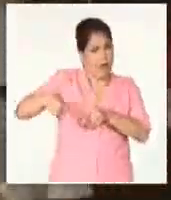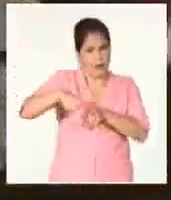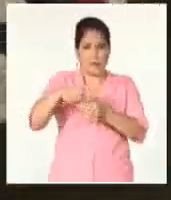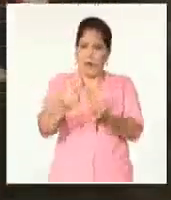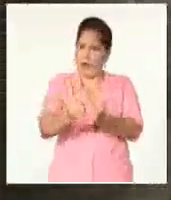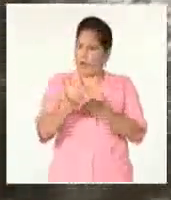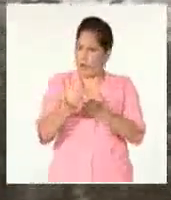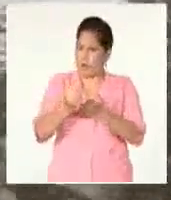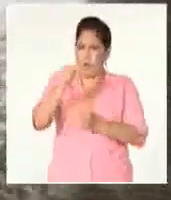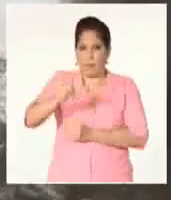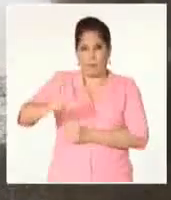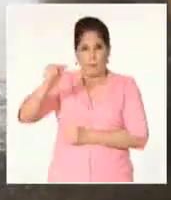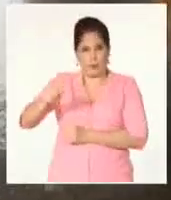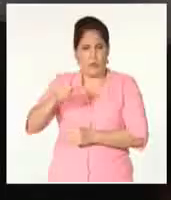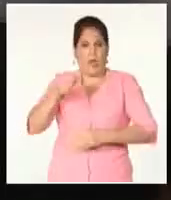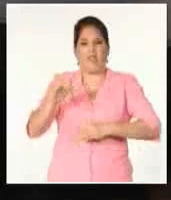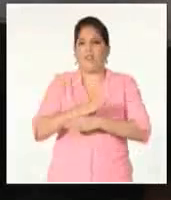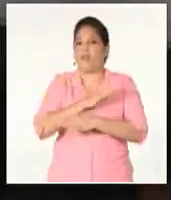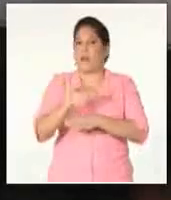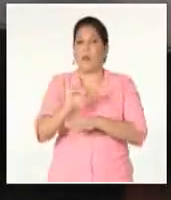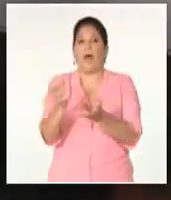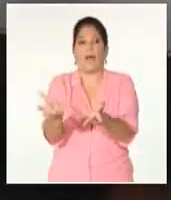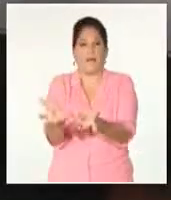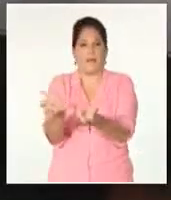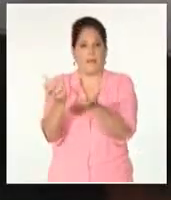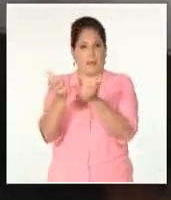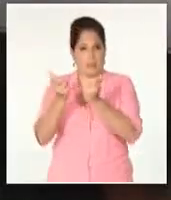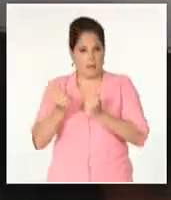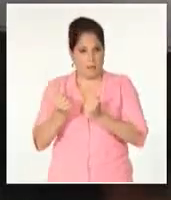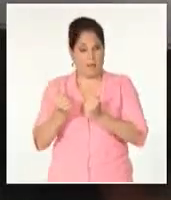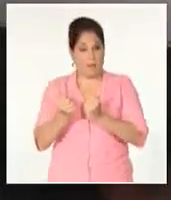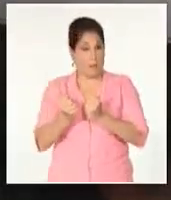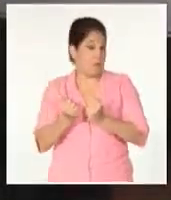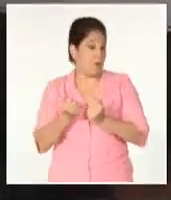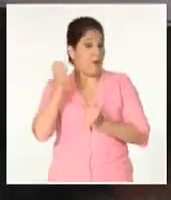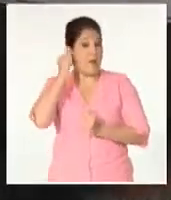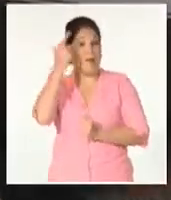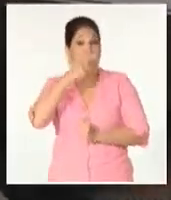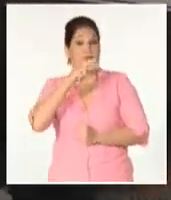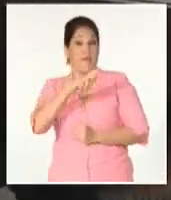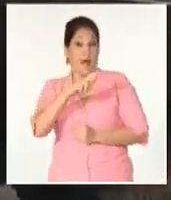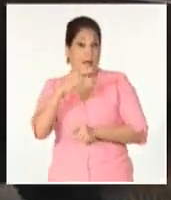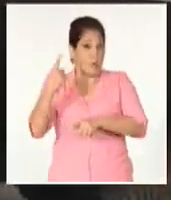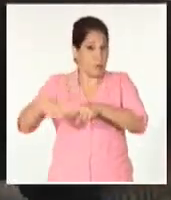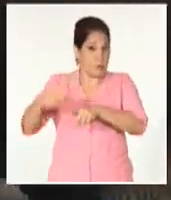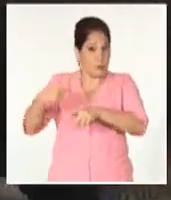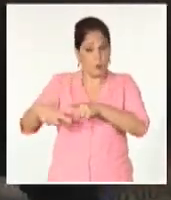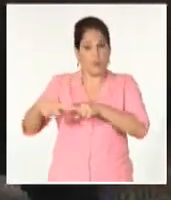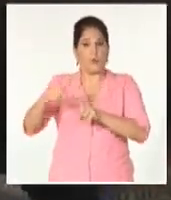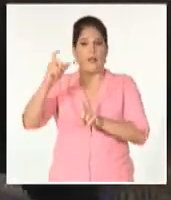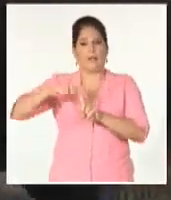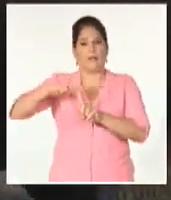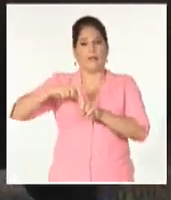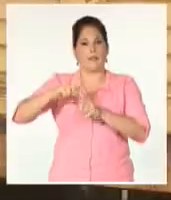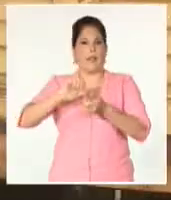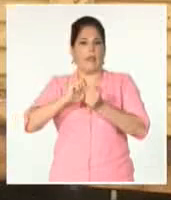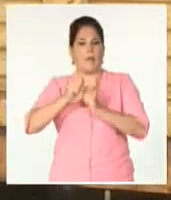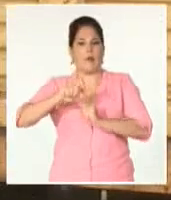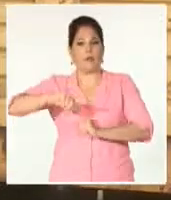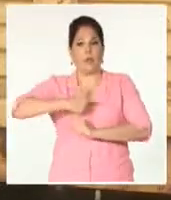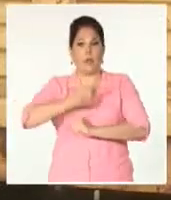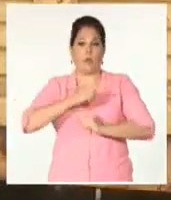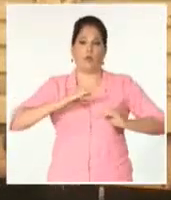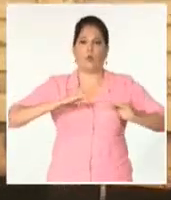en la recepción de los compañeros de la FARC, los compañeros del sindicato de deporte y cultura física,